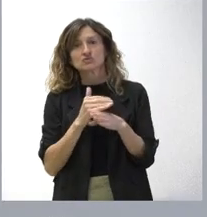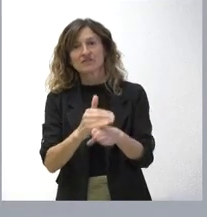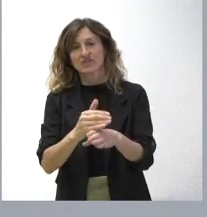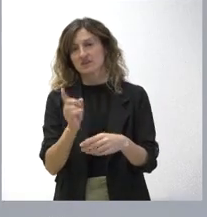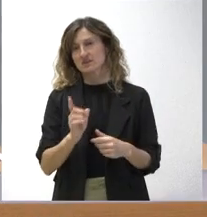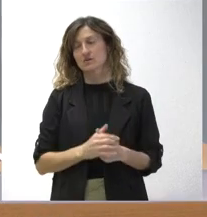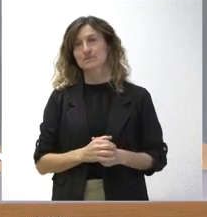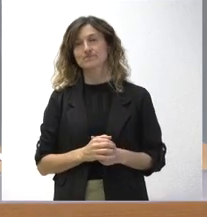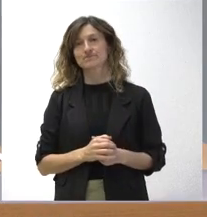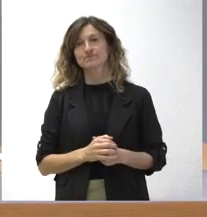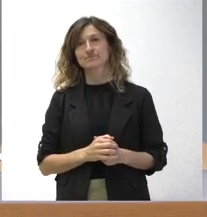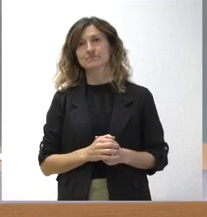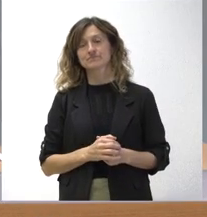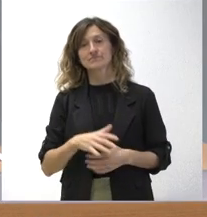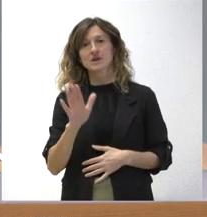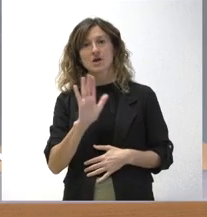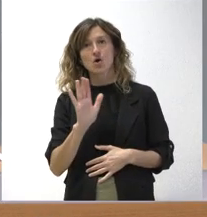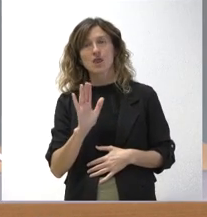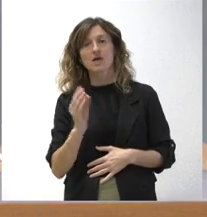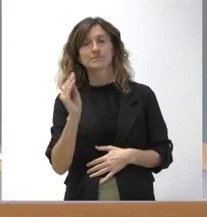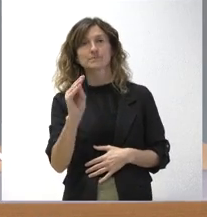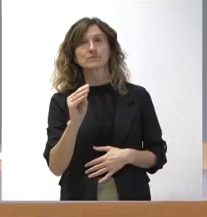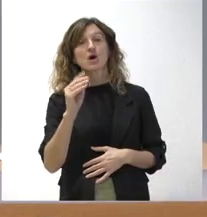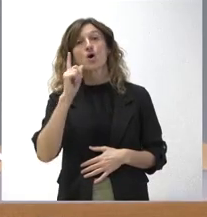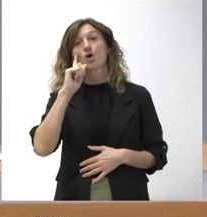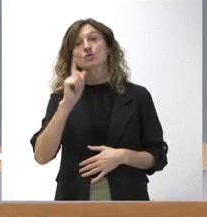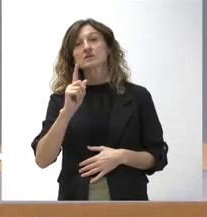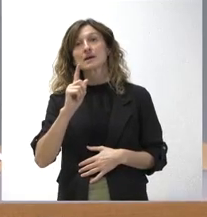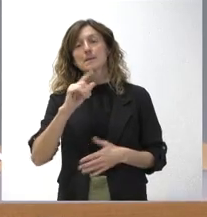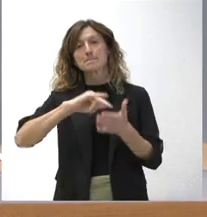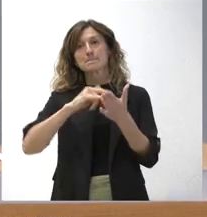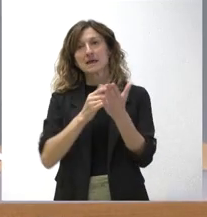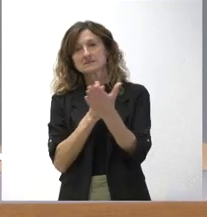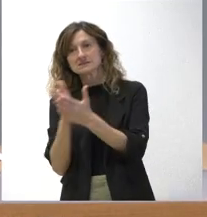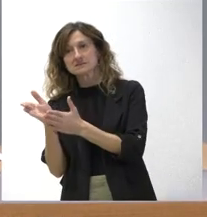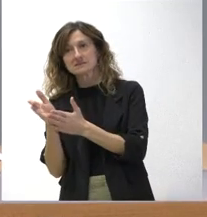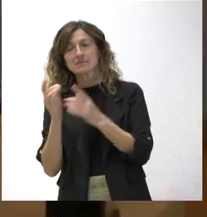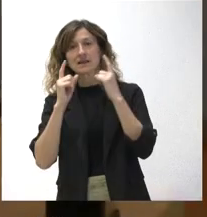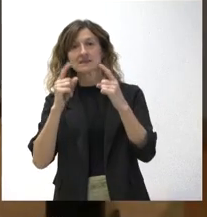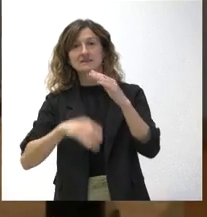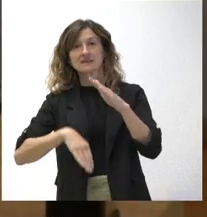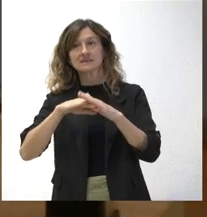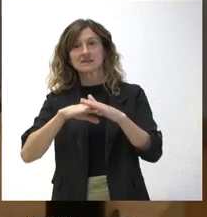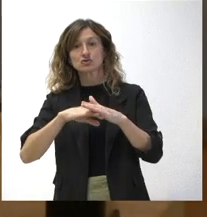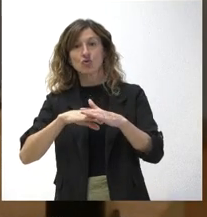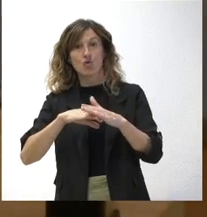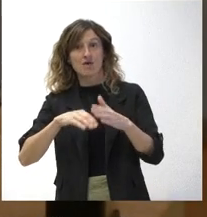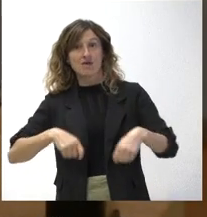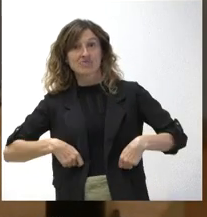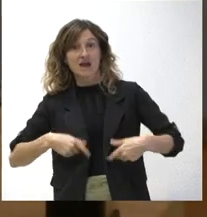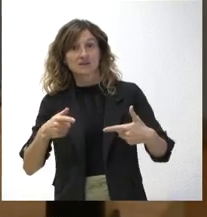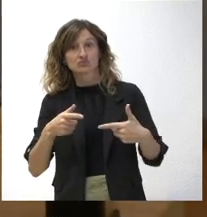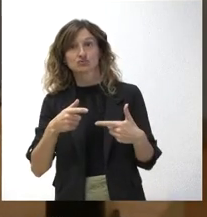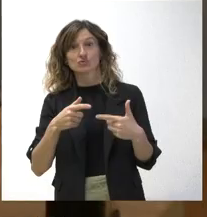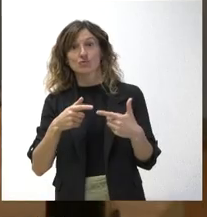Sí, buenas de nuevo. No sé si la Junta tiene un plan B a no poder sacar adelante el techo de gasto en las Cortes, si es